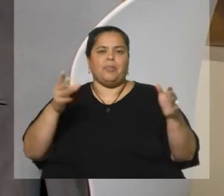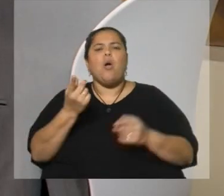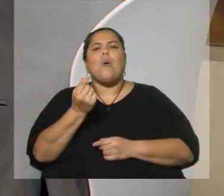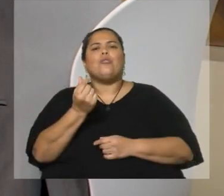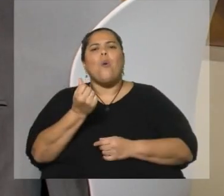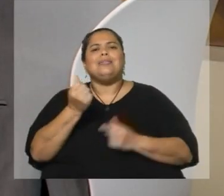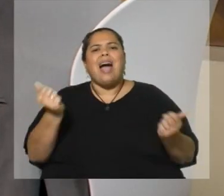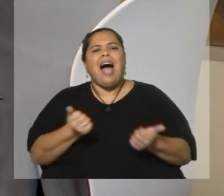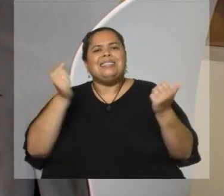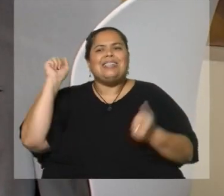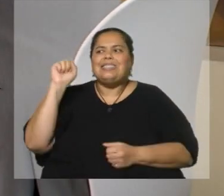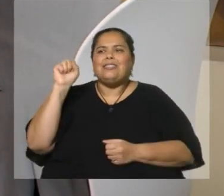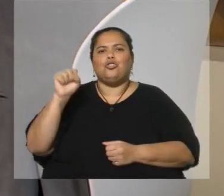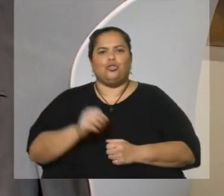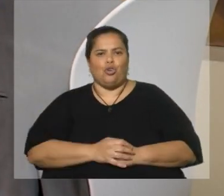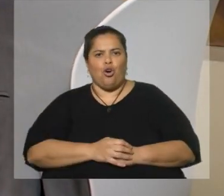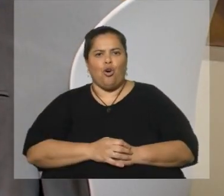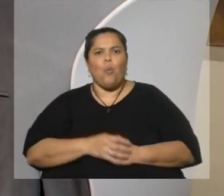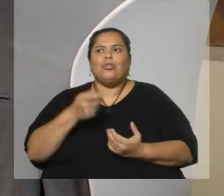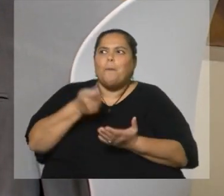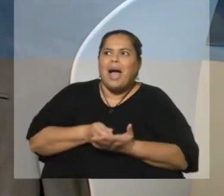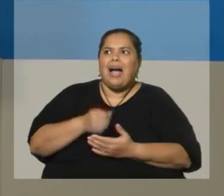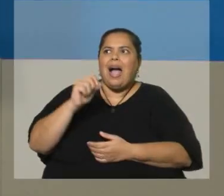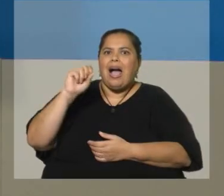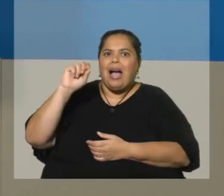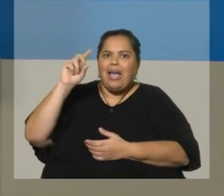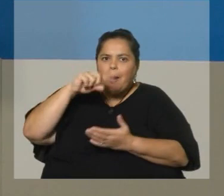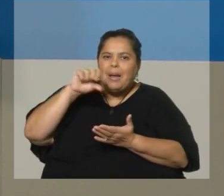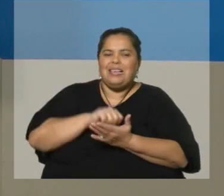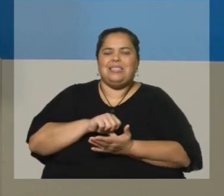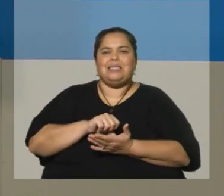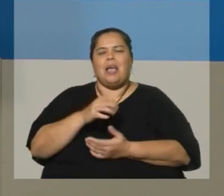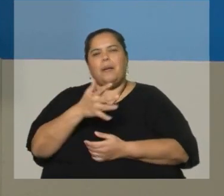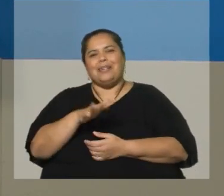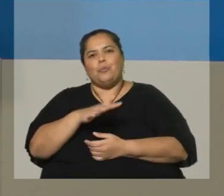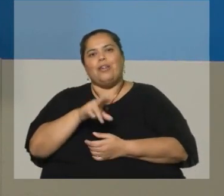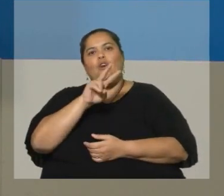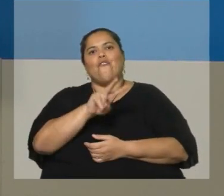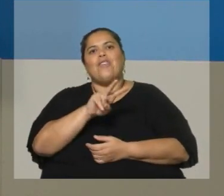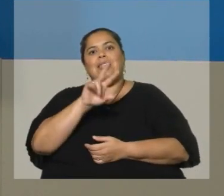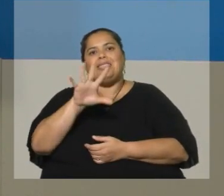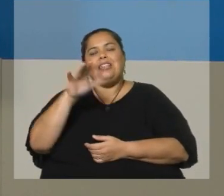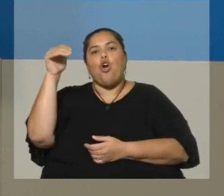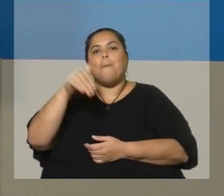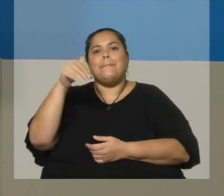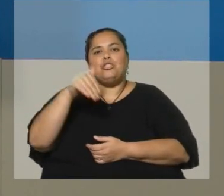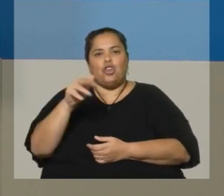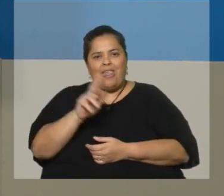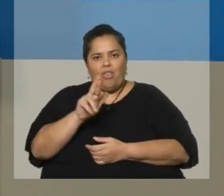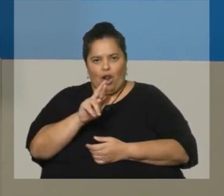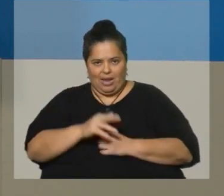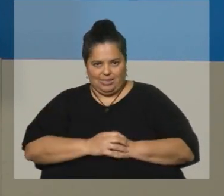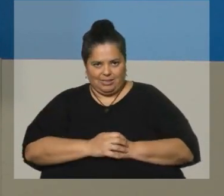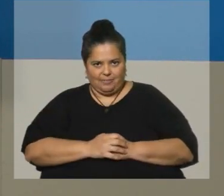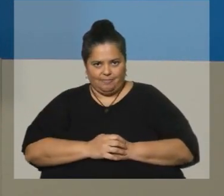censo? ¿Cuánto cuesta el país hacer un censo? Bueno, nos va a costar en el orden del 20, 25 millones de dólares. Hay que recordar que luego